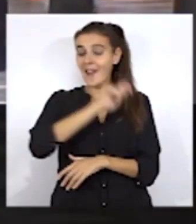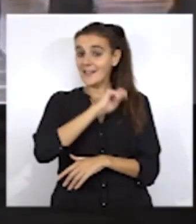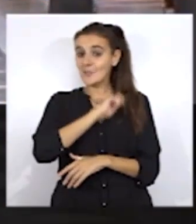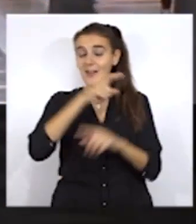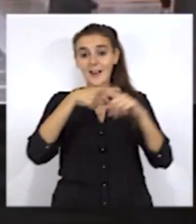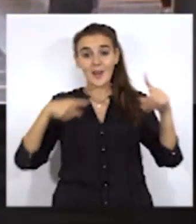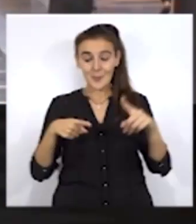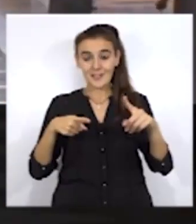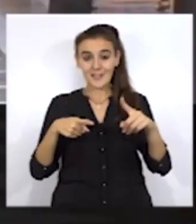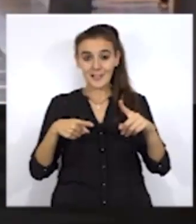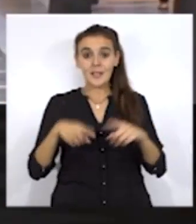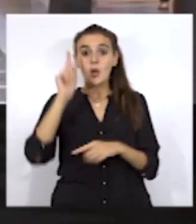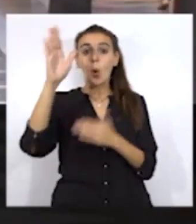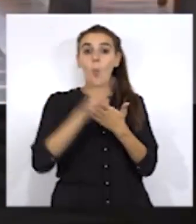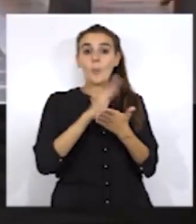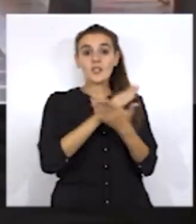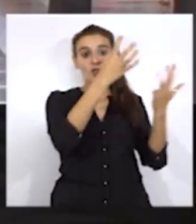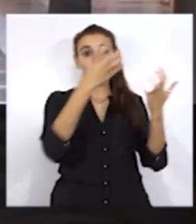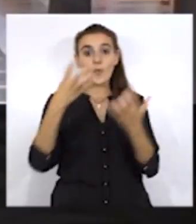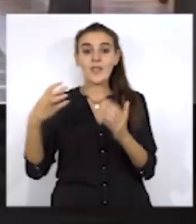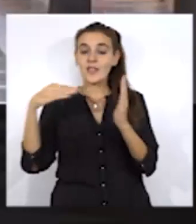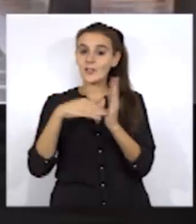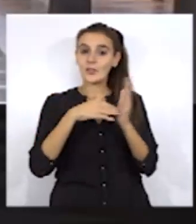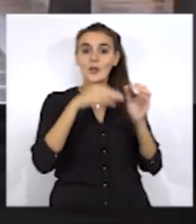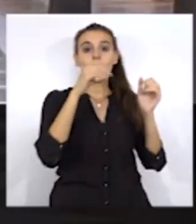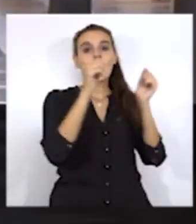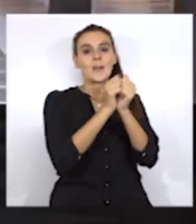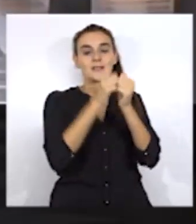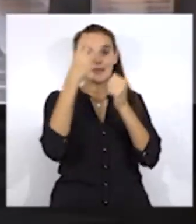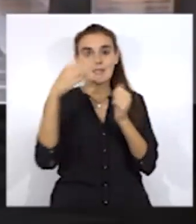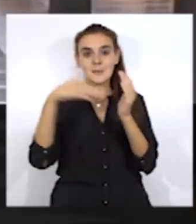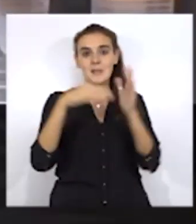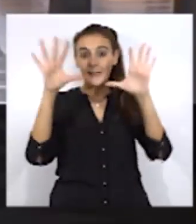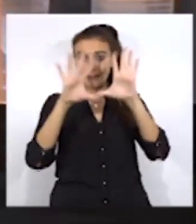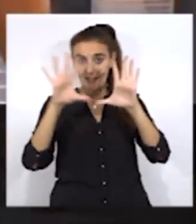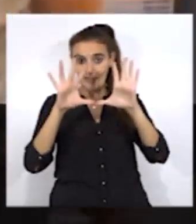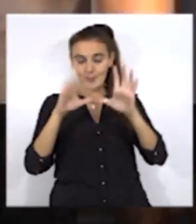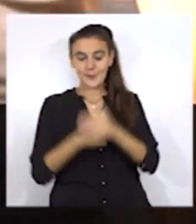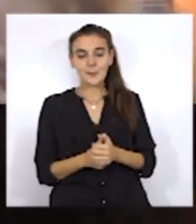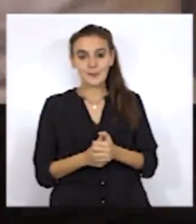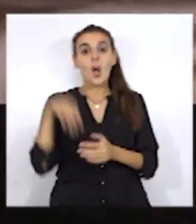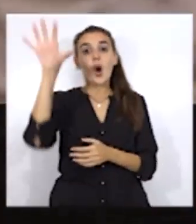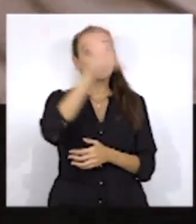.993.210. Por comunidades autónomas, la que más afiliados presenta es